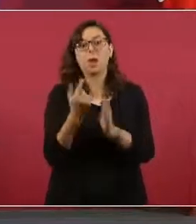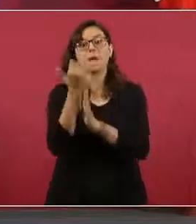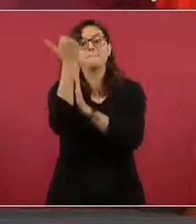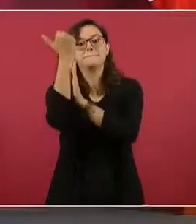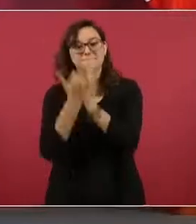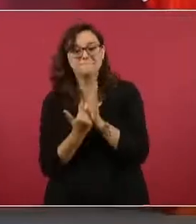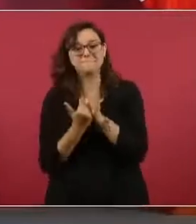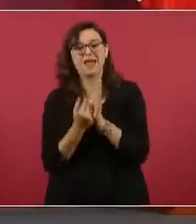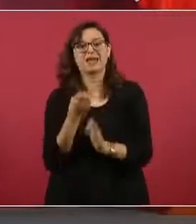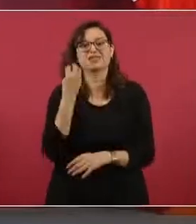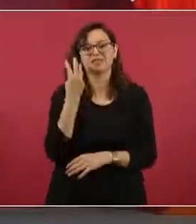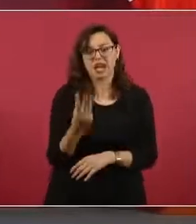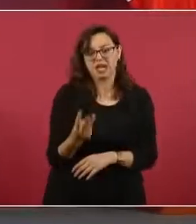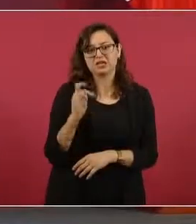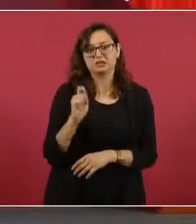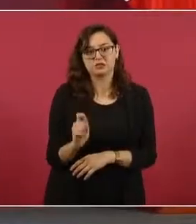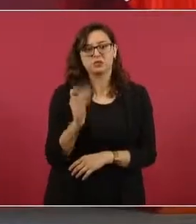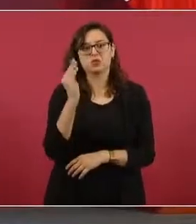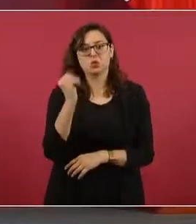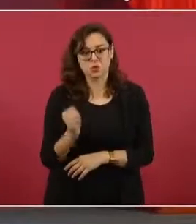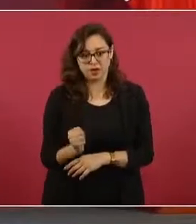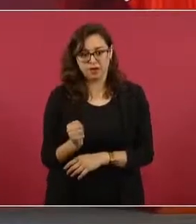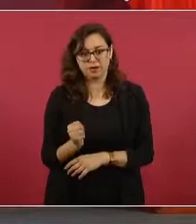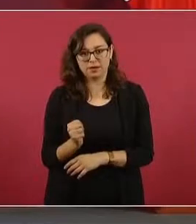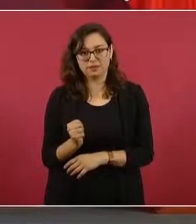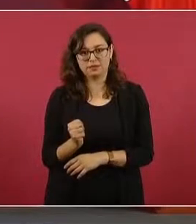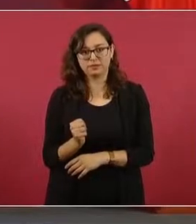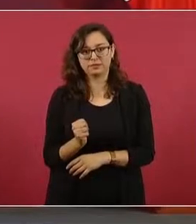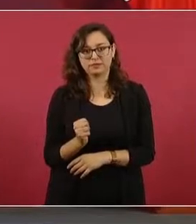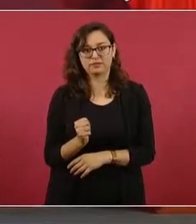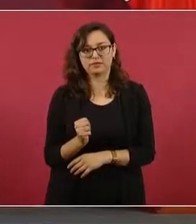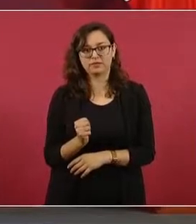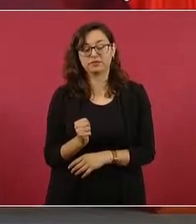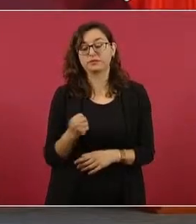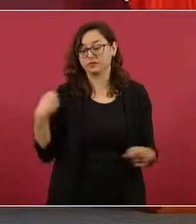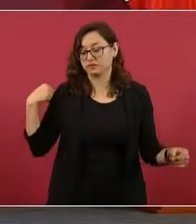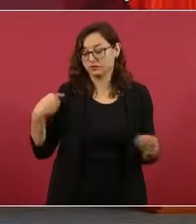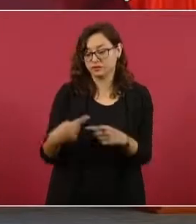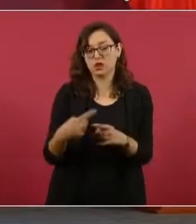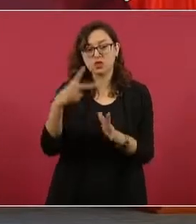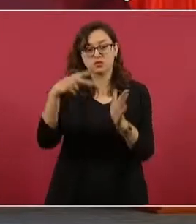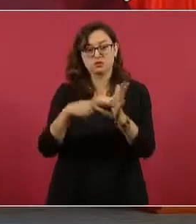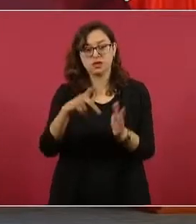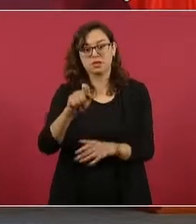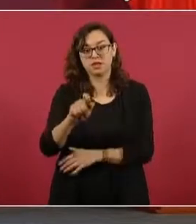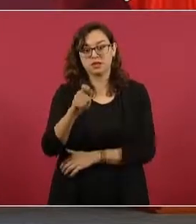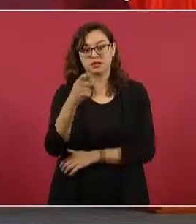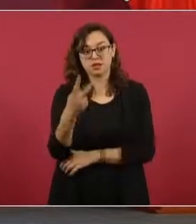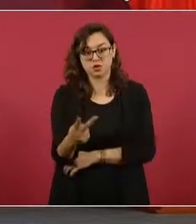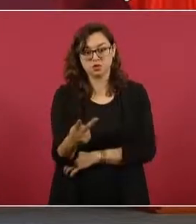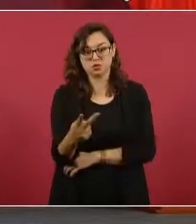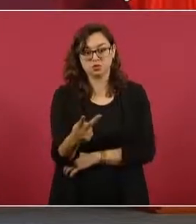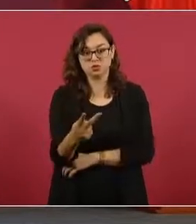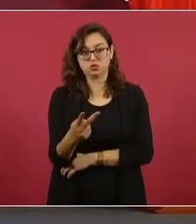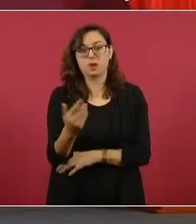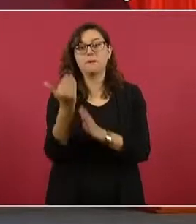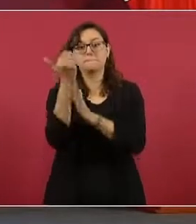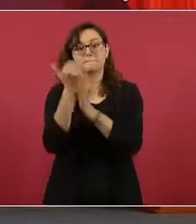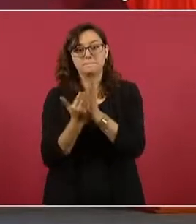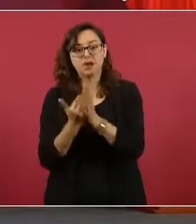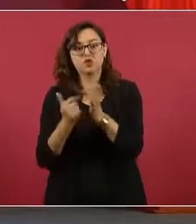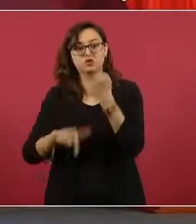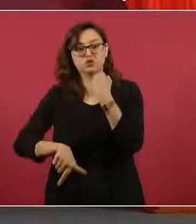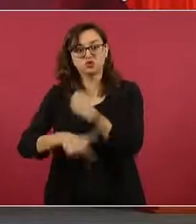menos 3.9. Lo que llevamos del 22, menos